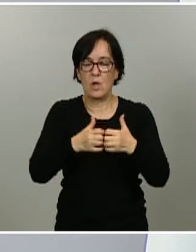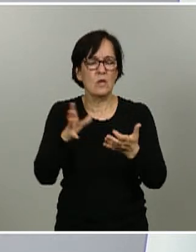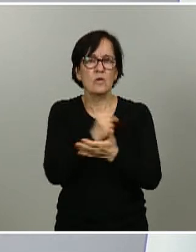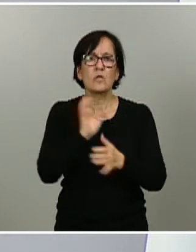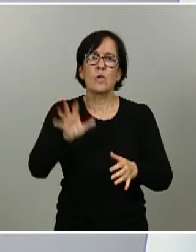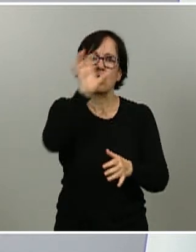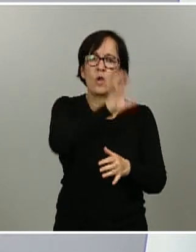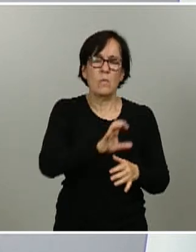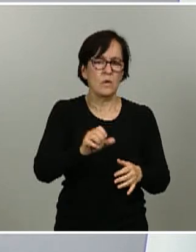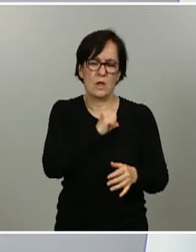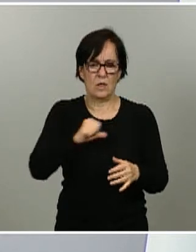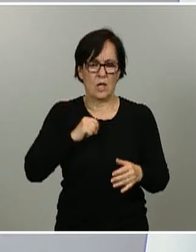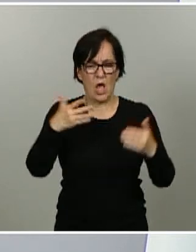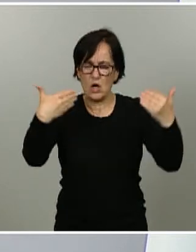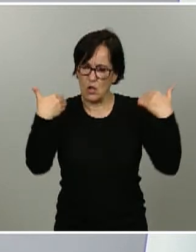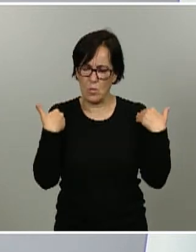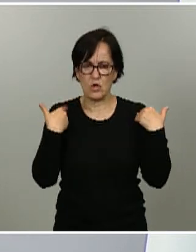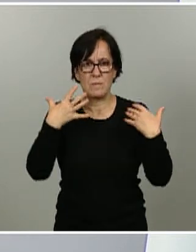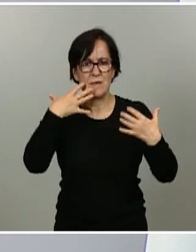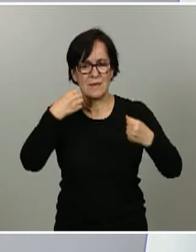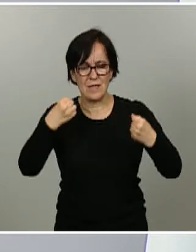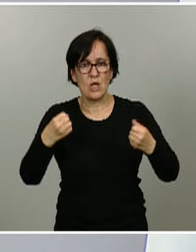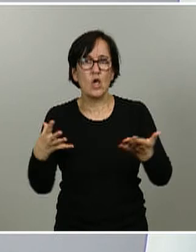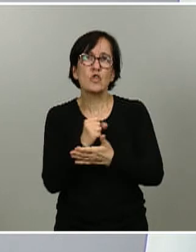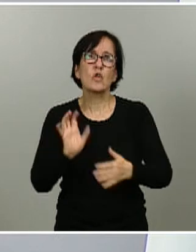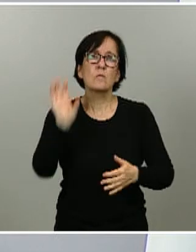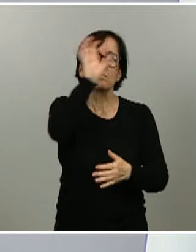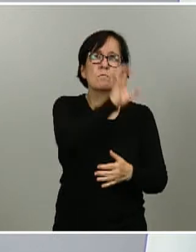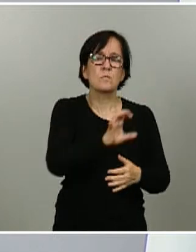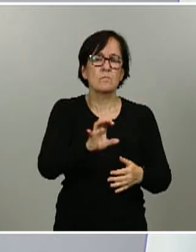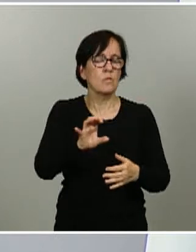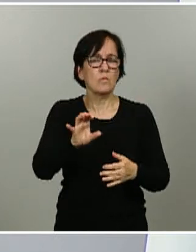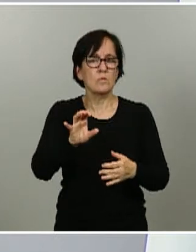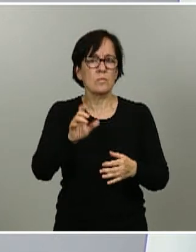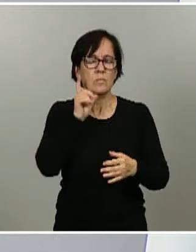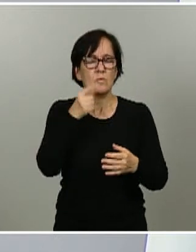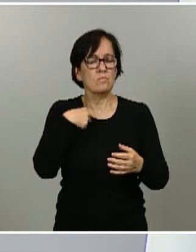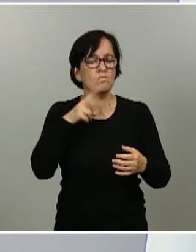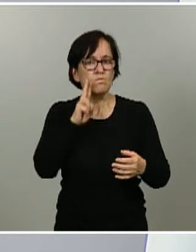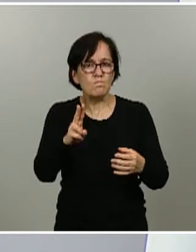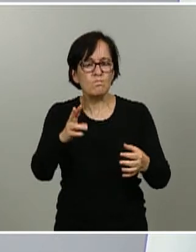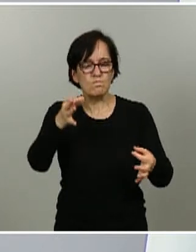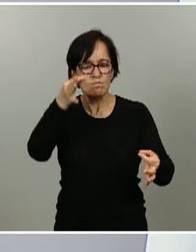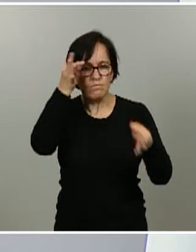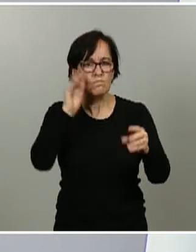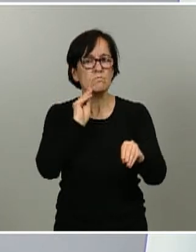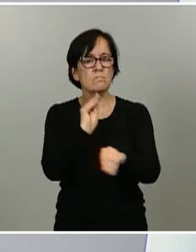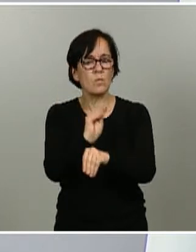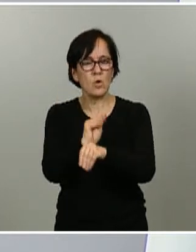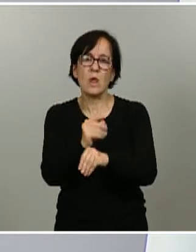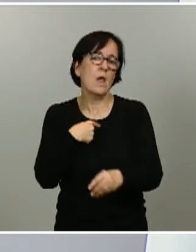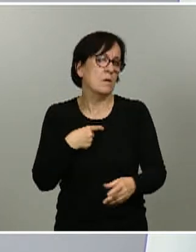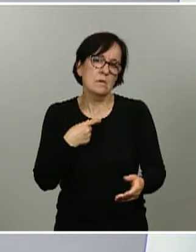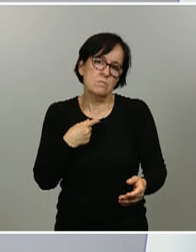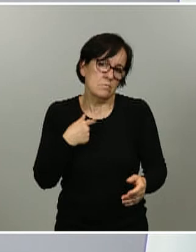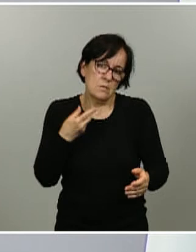los responsables sanitarios de todas las comunidades autónomas observo un rigor y una actitud de prudencia que yo quiero subrayar una vez más y